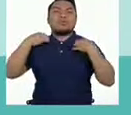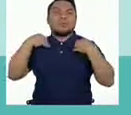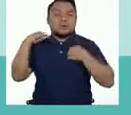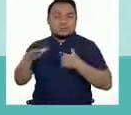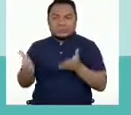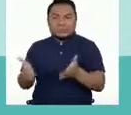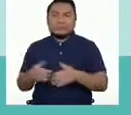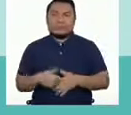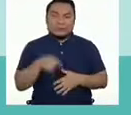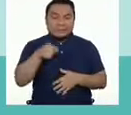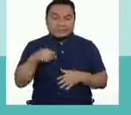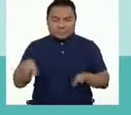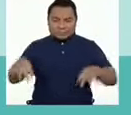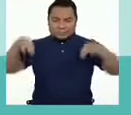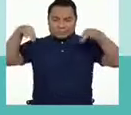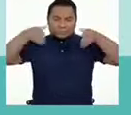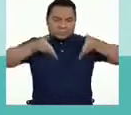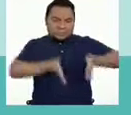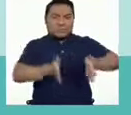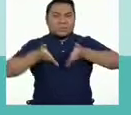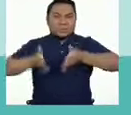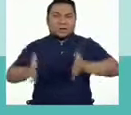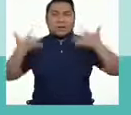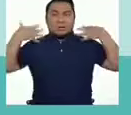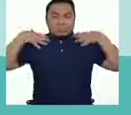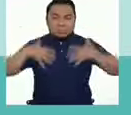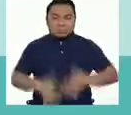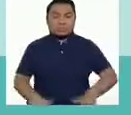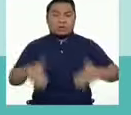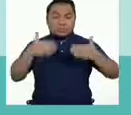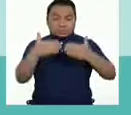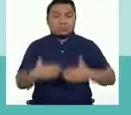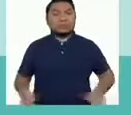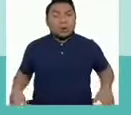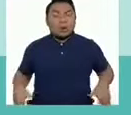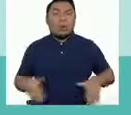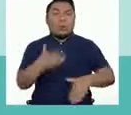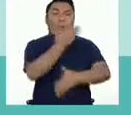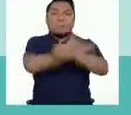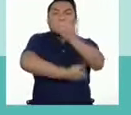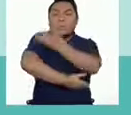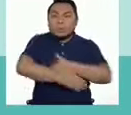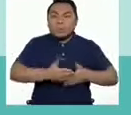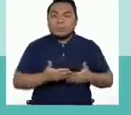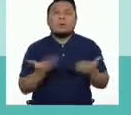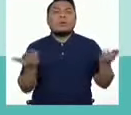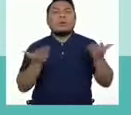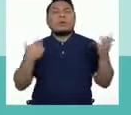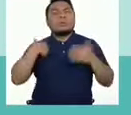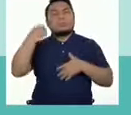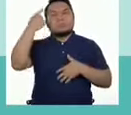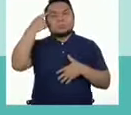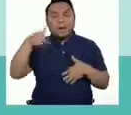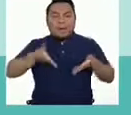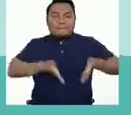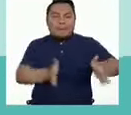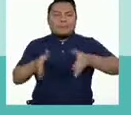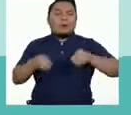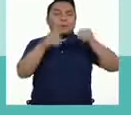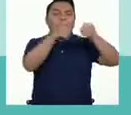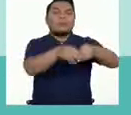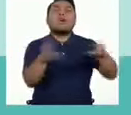batea tenemos un pantalón, un vestido grande, shorts y polos. ¿Dónde podemos ubicar el pantalón?